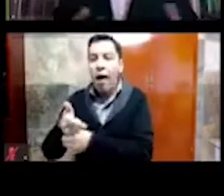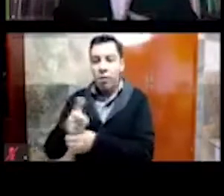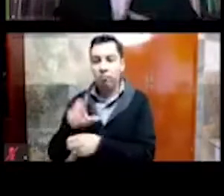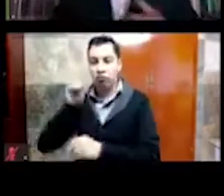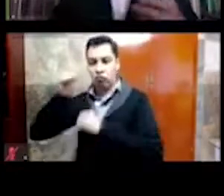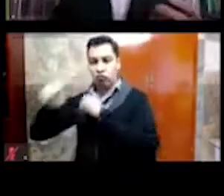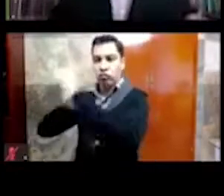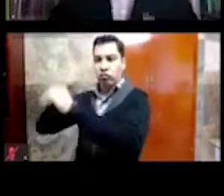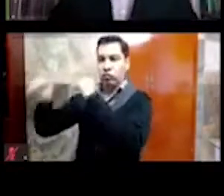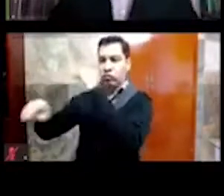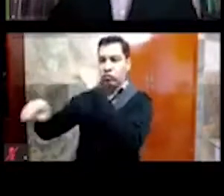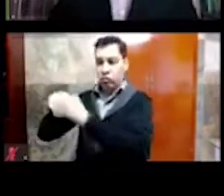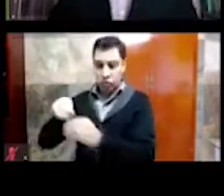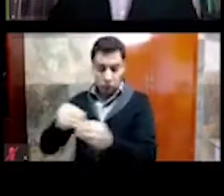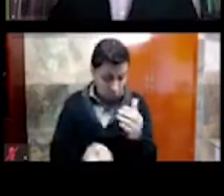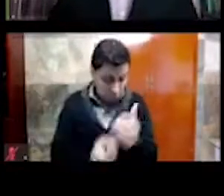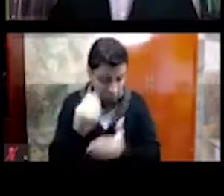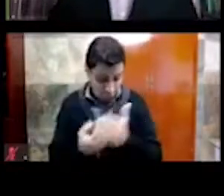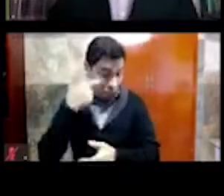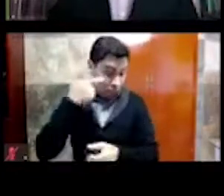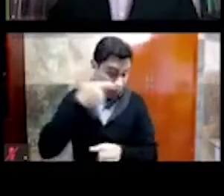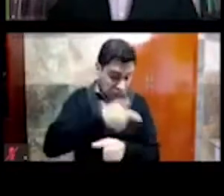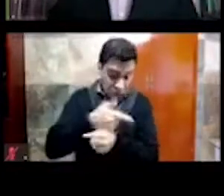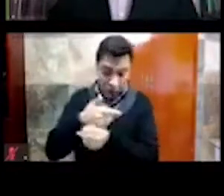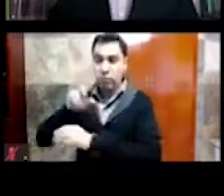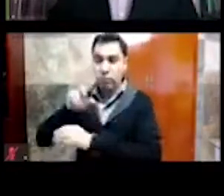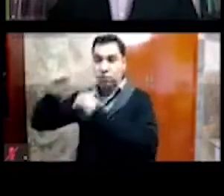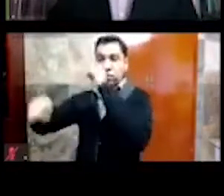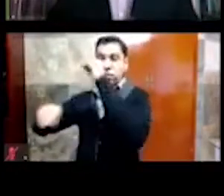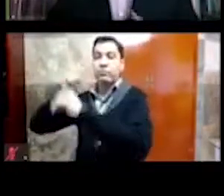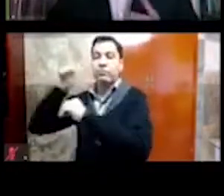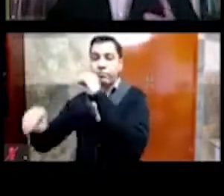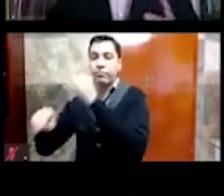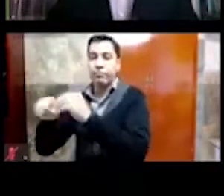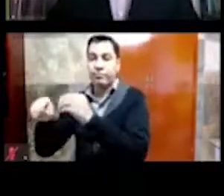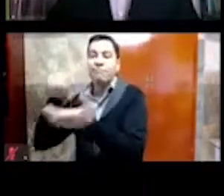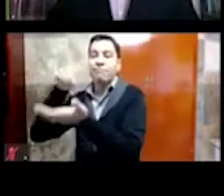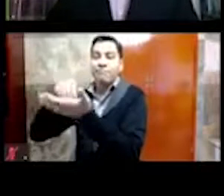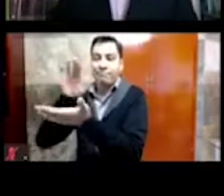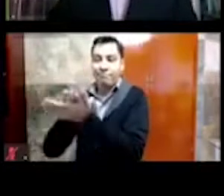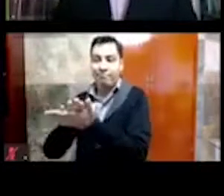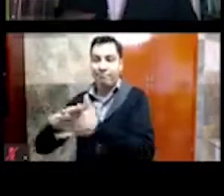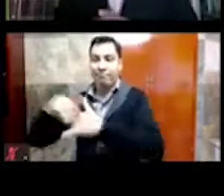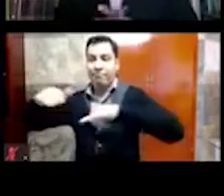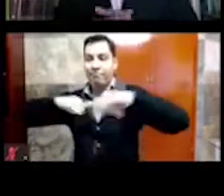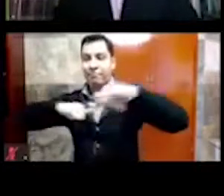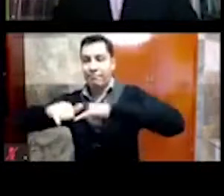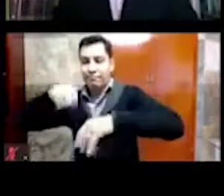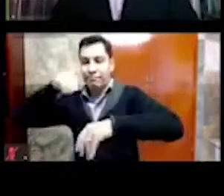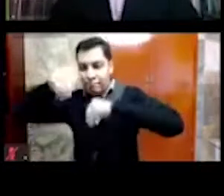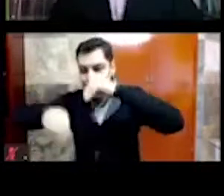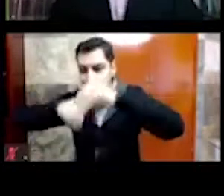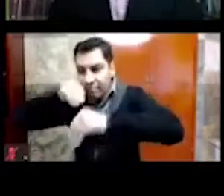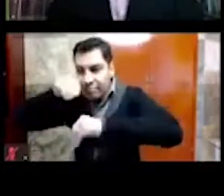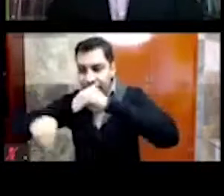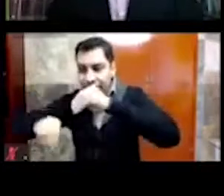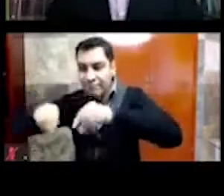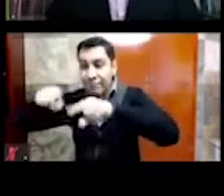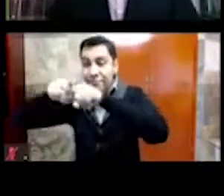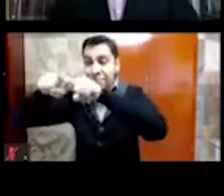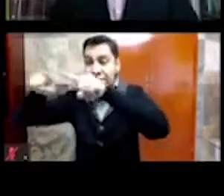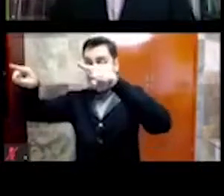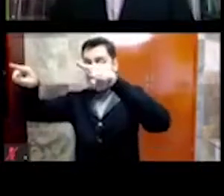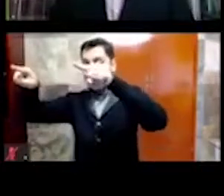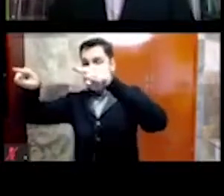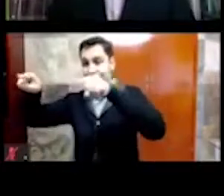detectar, y que se van a plasmar en este, en esta, en este plano, y que, bueno, este es el espacio que